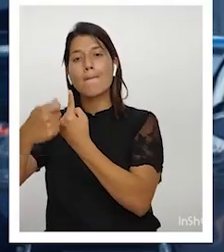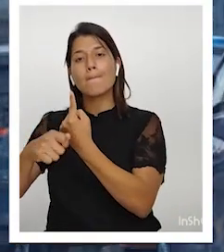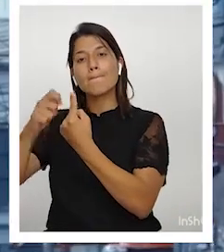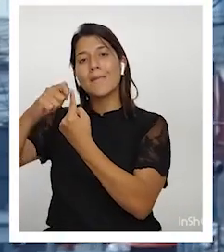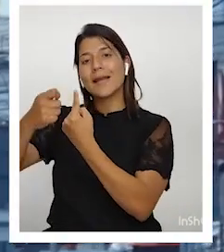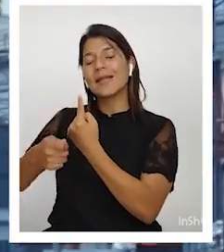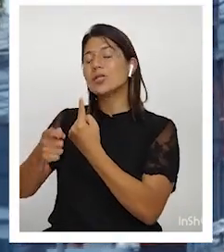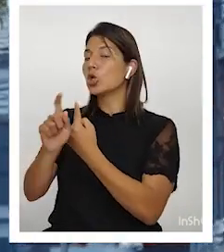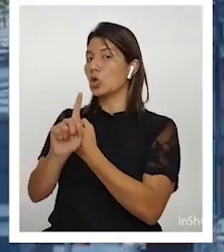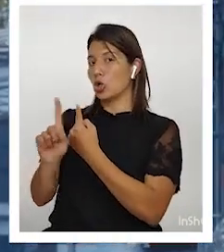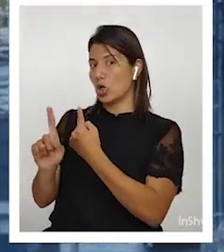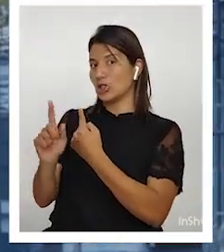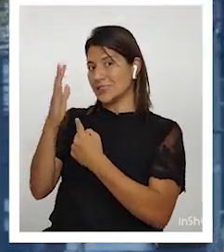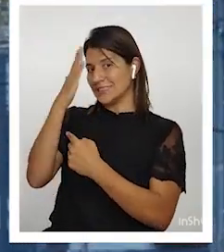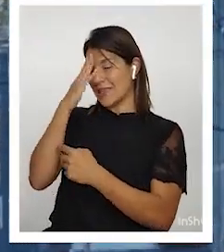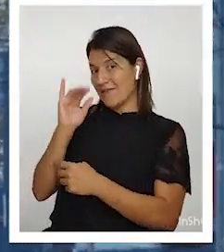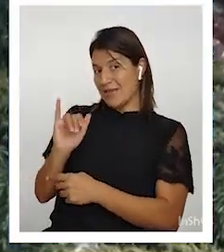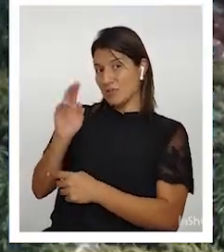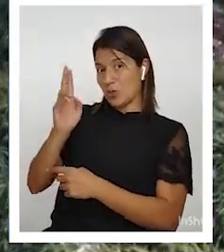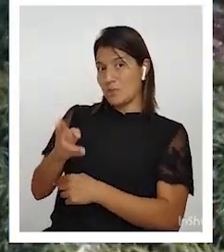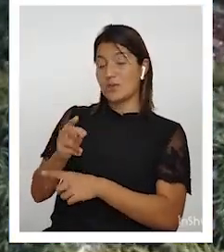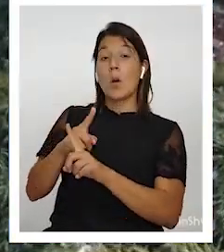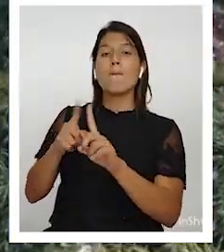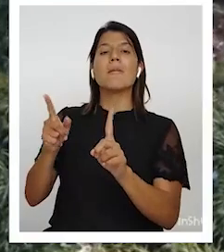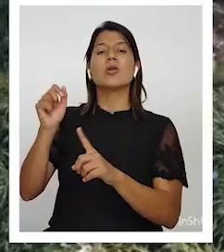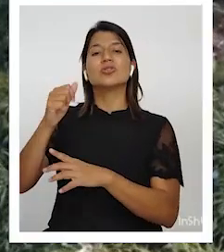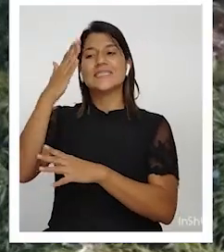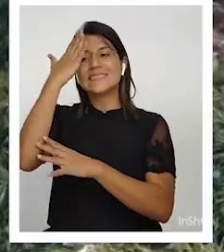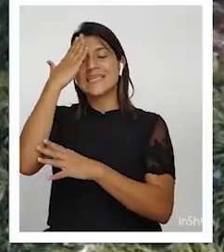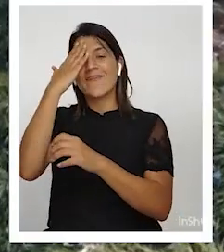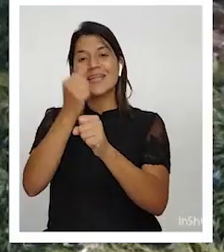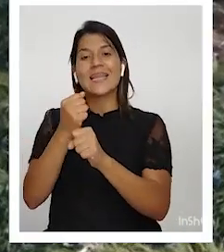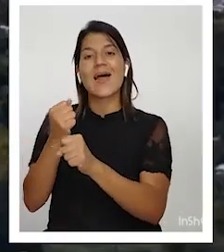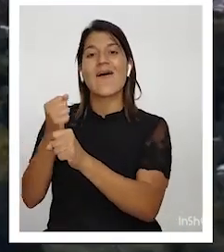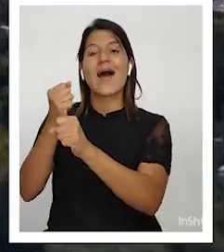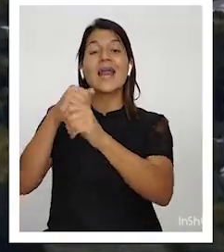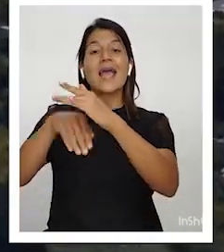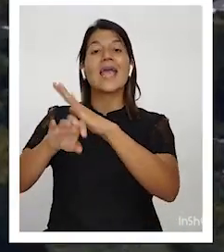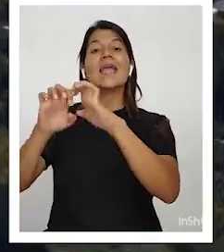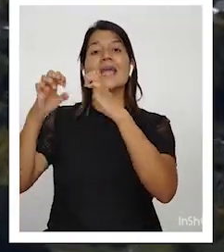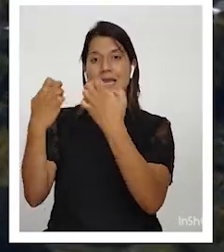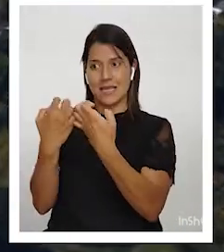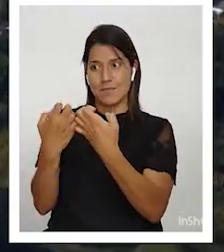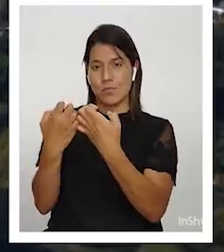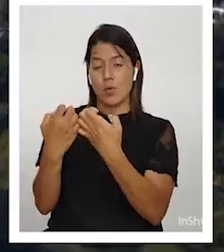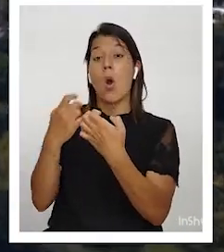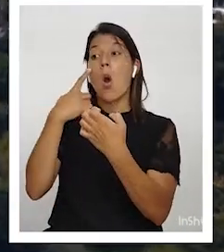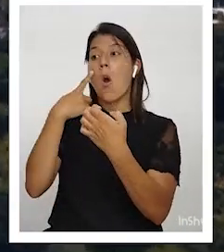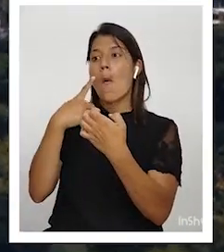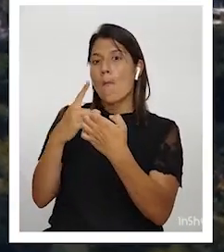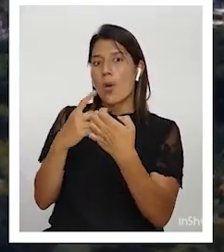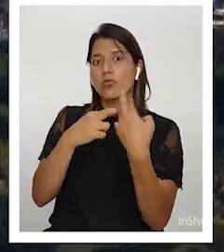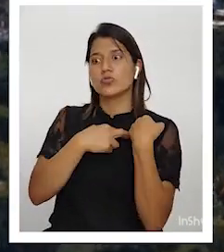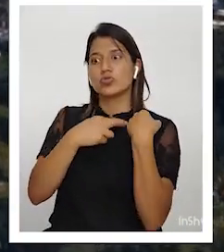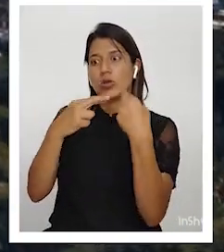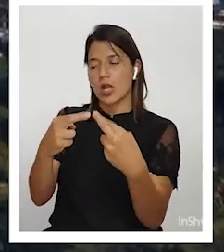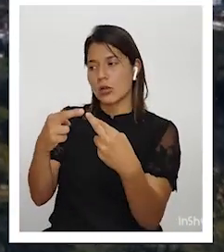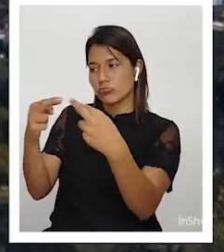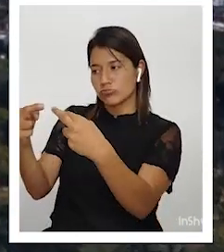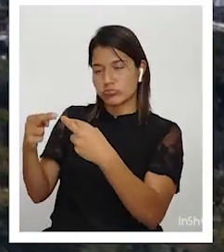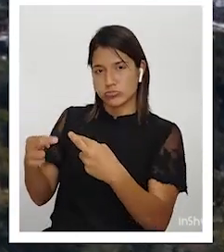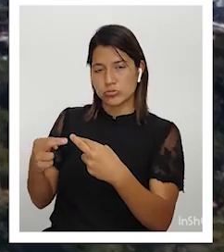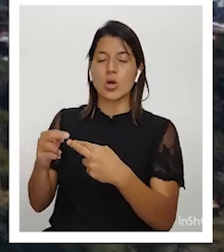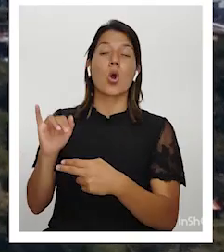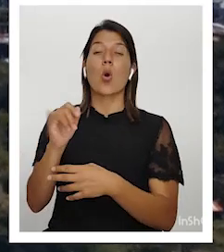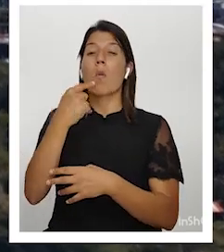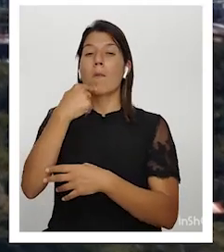de explotación pero sí la división social del trabajo y sabe trabajar con división social del trabajo. Como me decía uno